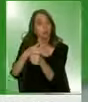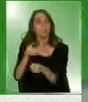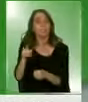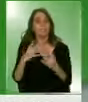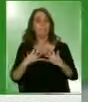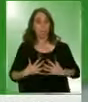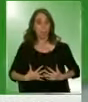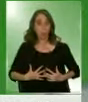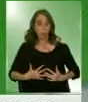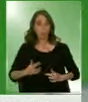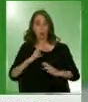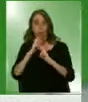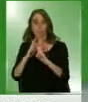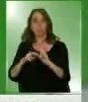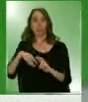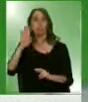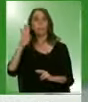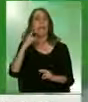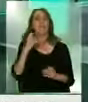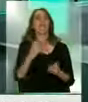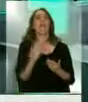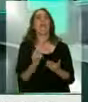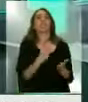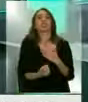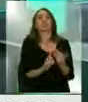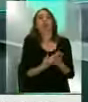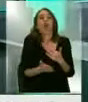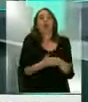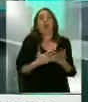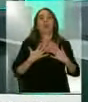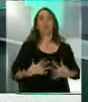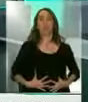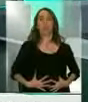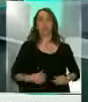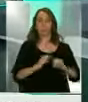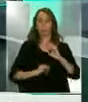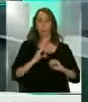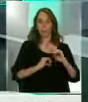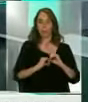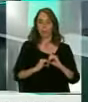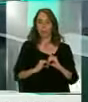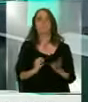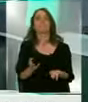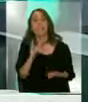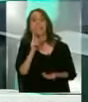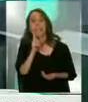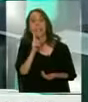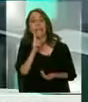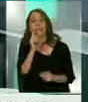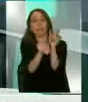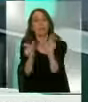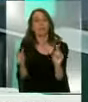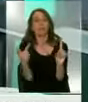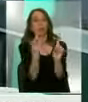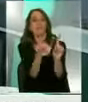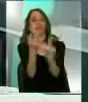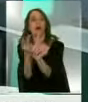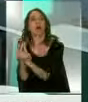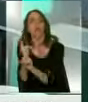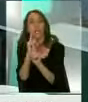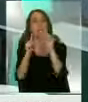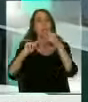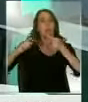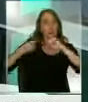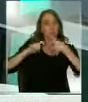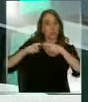es mayor que la inducida por la infección natural con el coronavirus. Bien, la decisión ahora es ¿quién va a comenzar a recibir la vacuna? Esto se está discutiendo